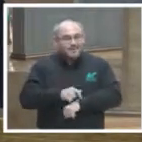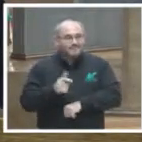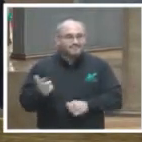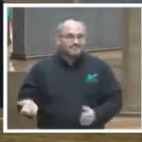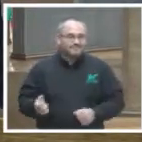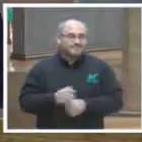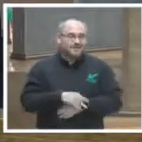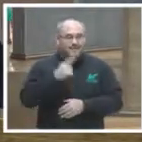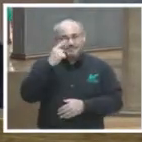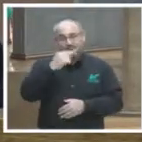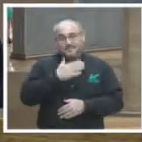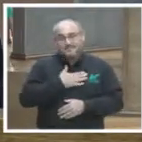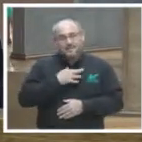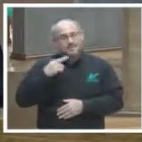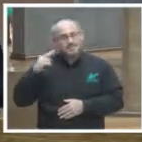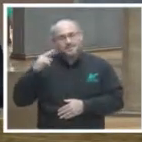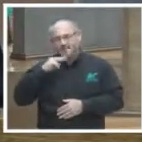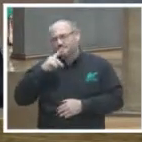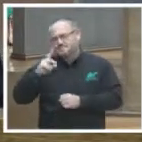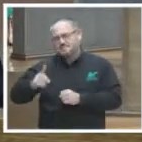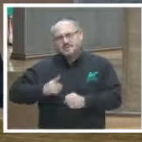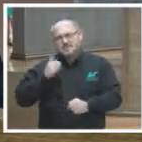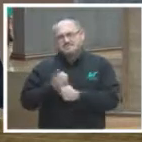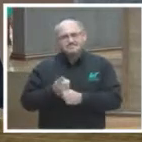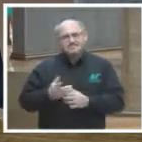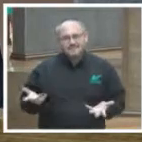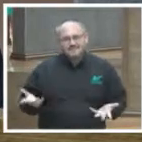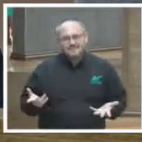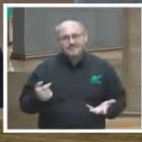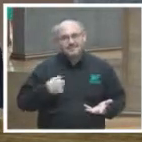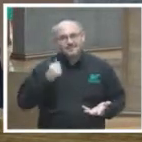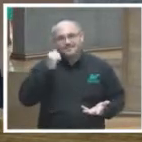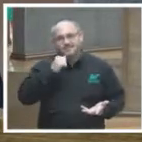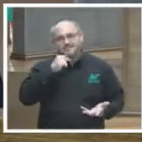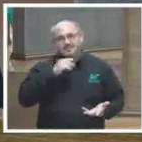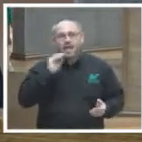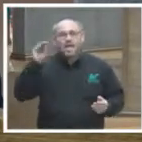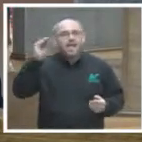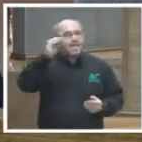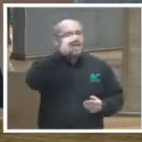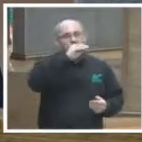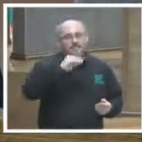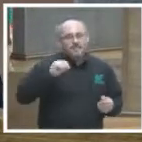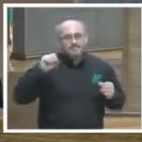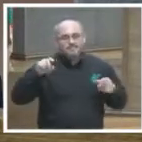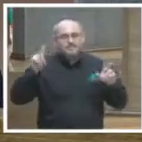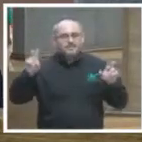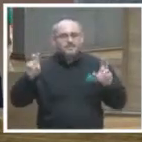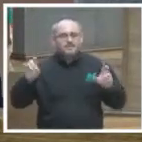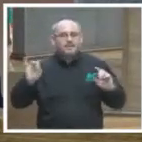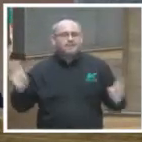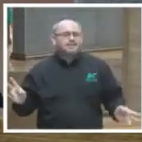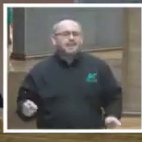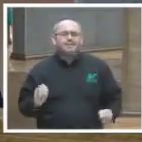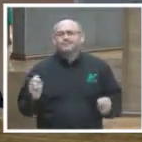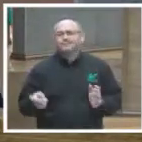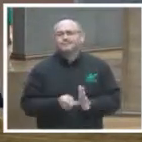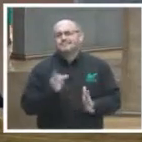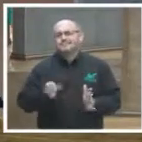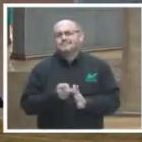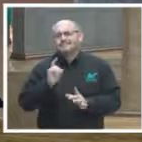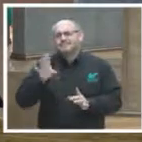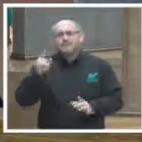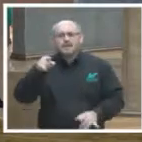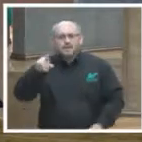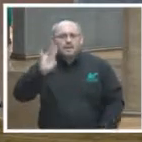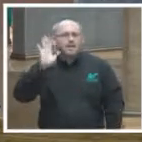y para mí todavía es una doble ventaja porque como ando por todos lados hablando de este tema seguro ya he dicho muchas cosas y todos ustedes